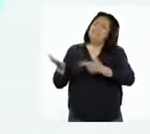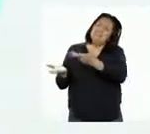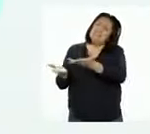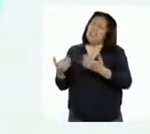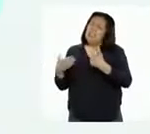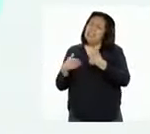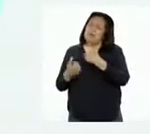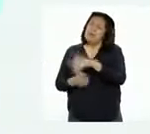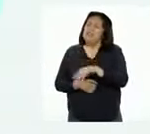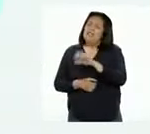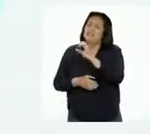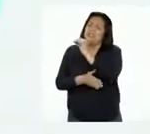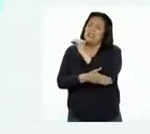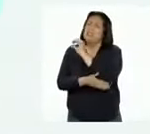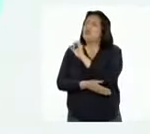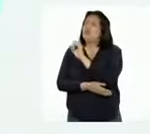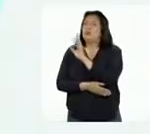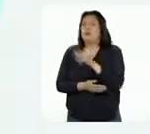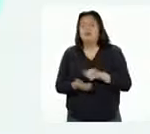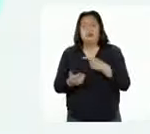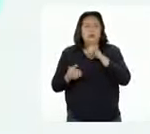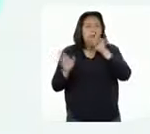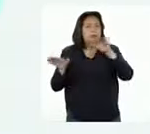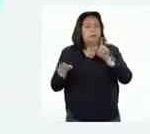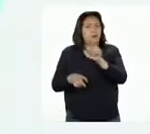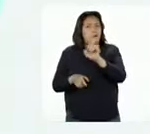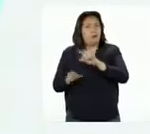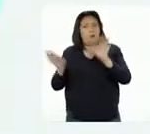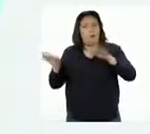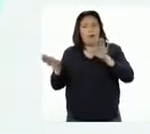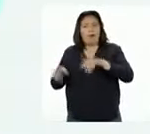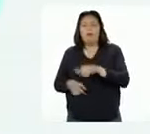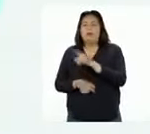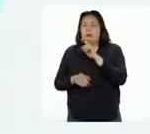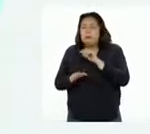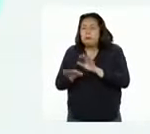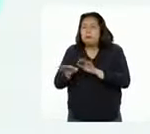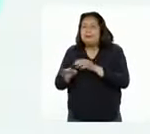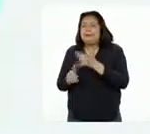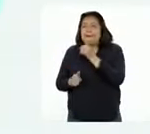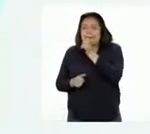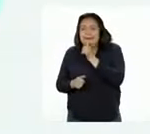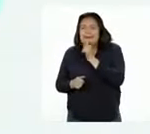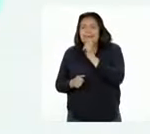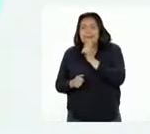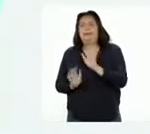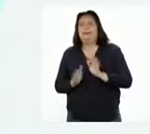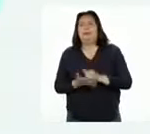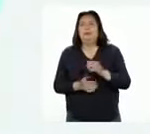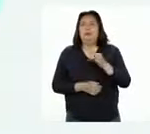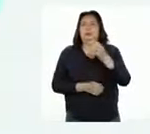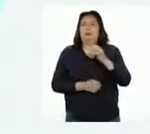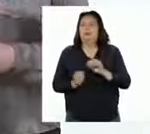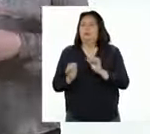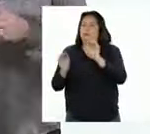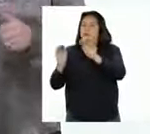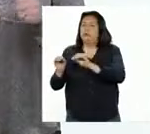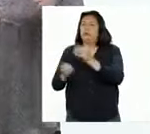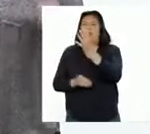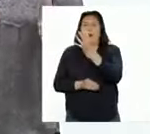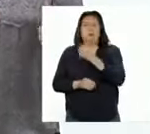el suri? Y la respuesta es, es un ave que no vuela, es silenciosa y tímida. Vale cuatro espacios.